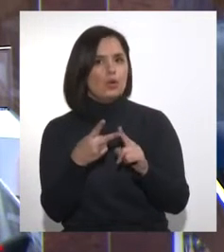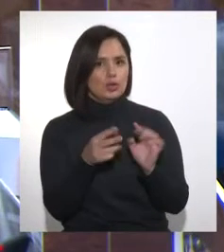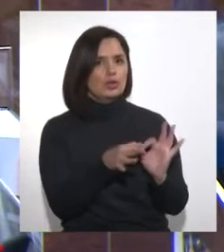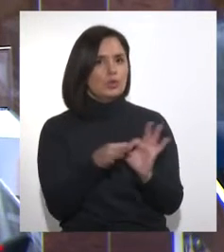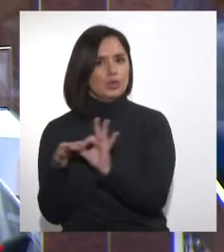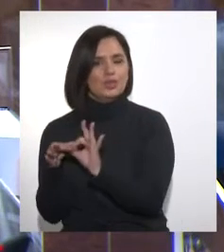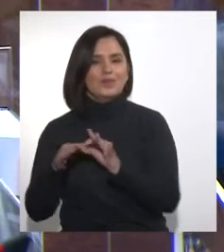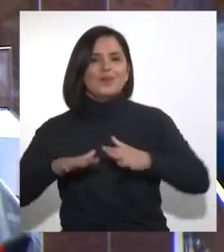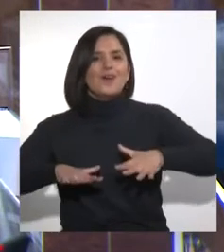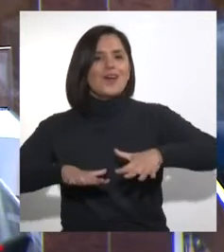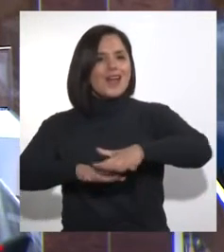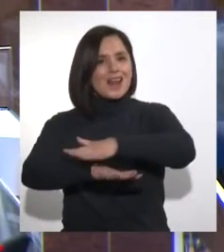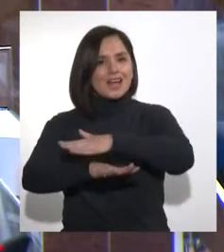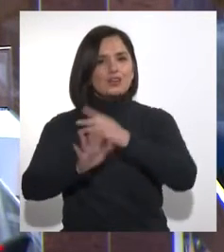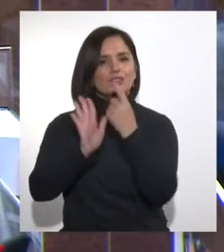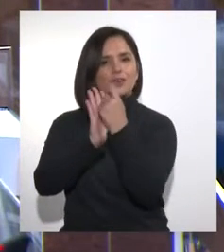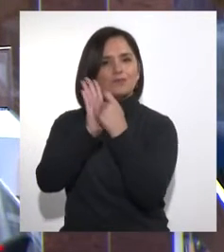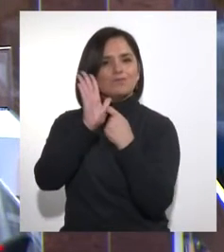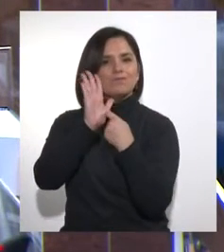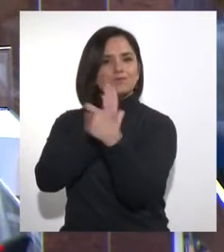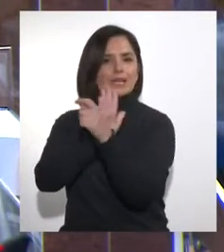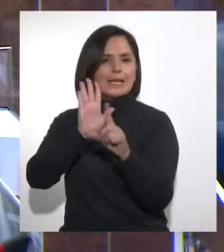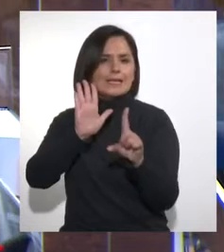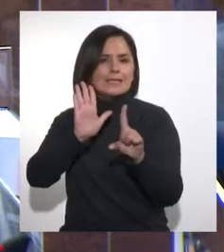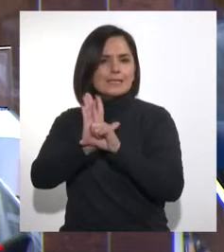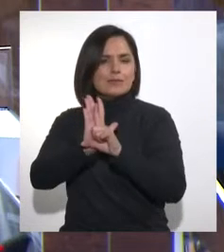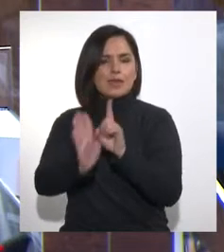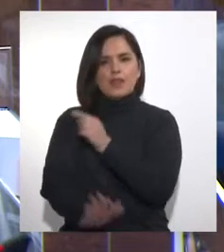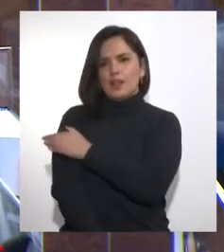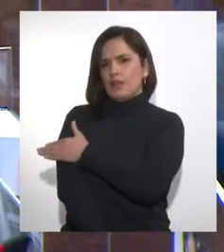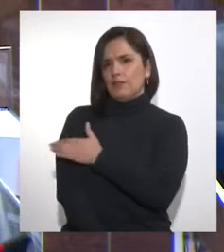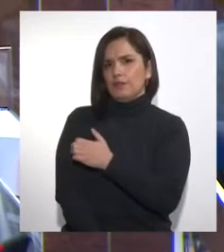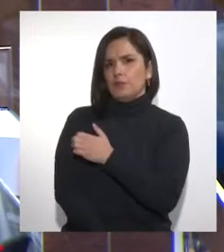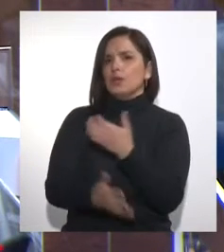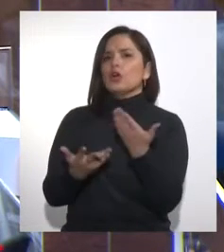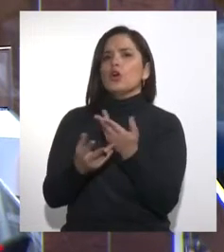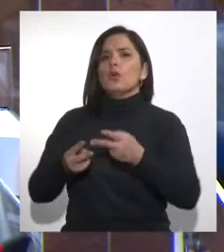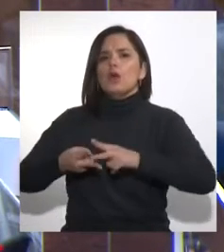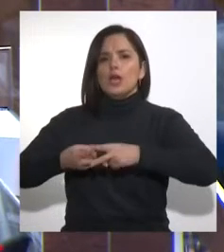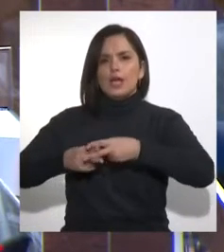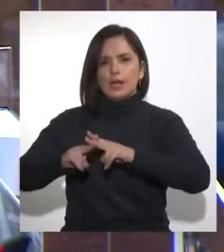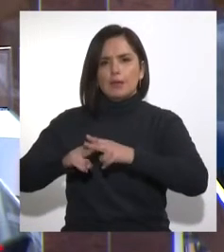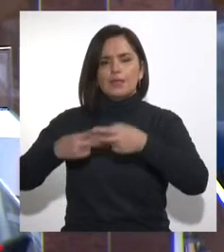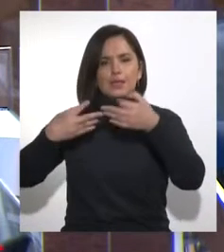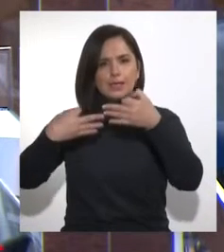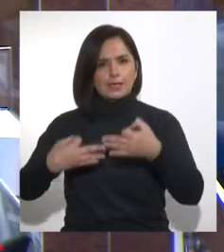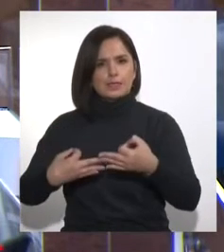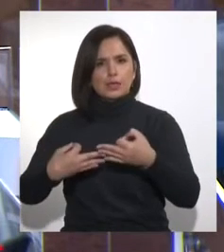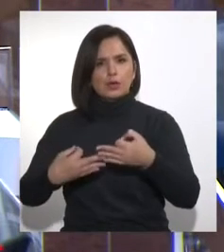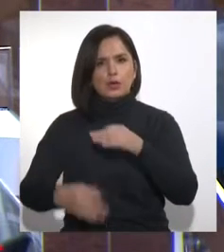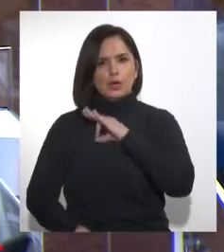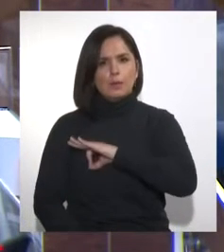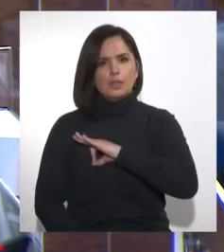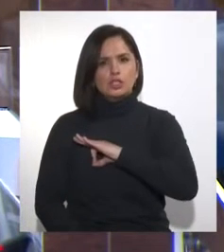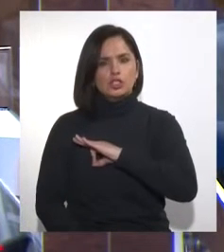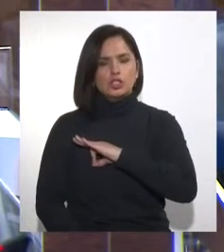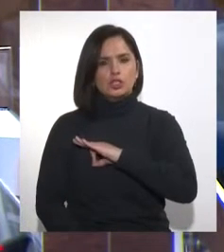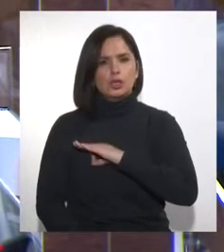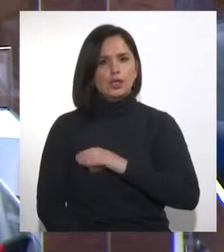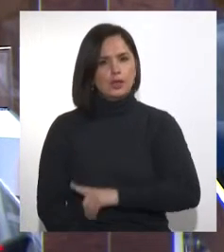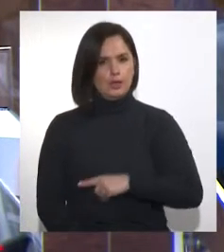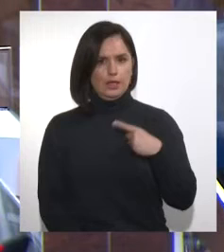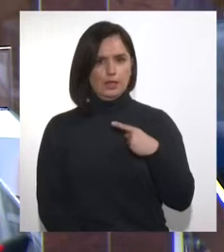la crisis de legitimidad más absoluta de la AFP como instrumento capaz de garantizar pensiones dignas, un modelo neoliberal